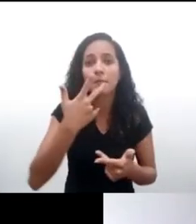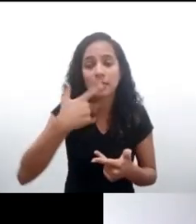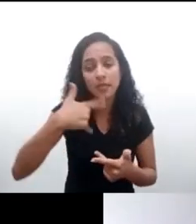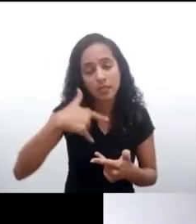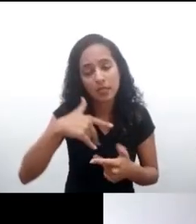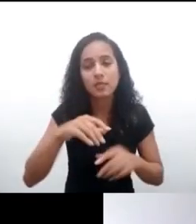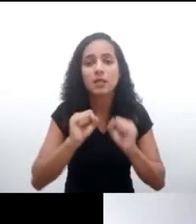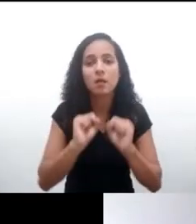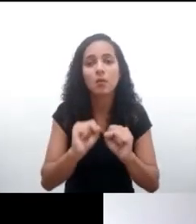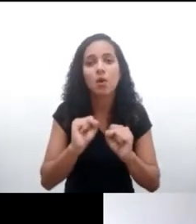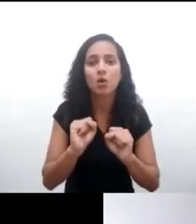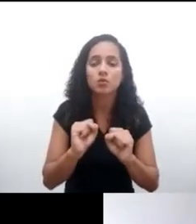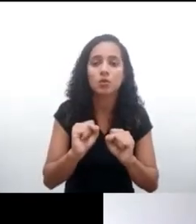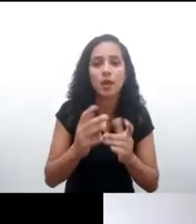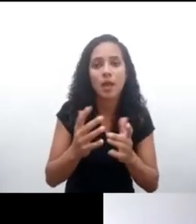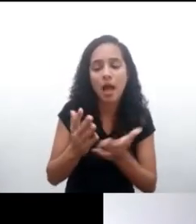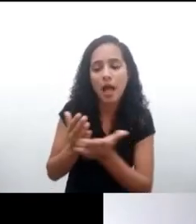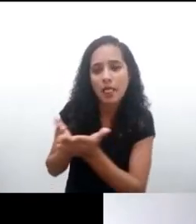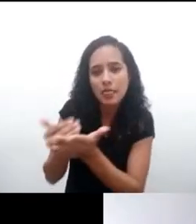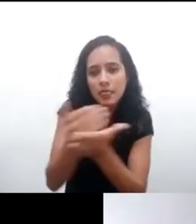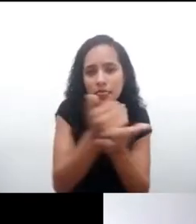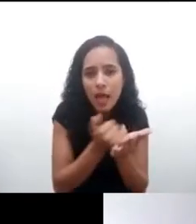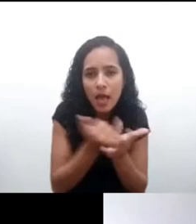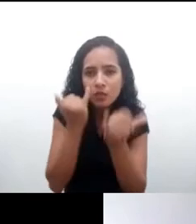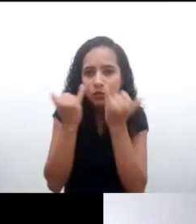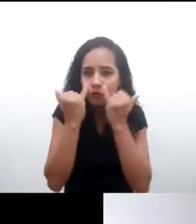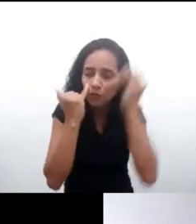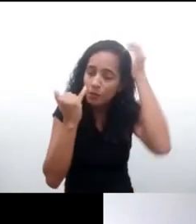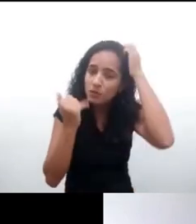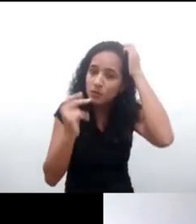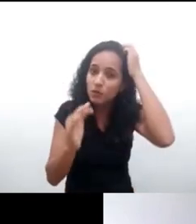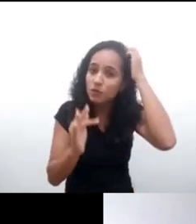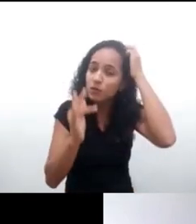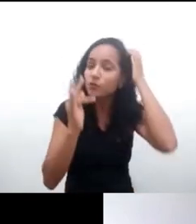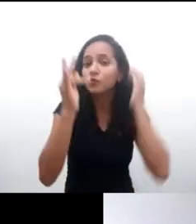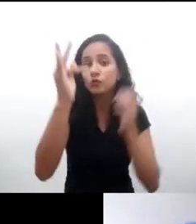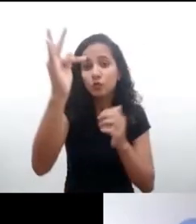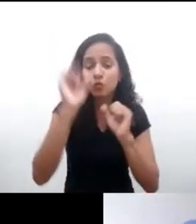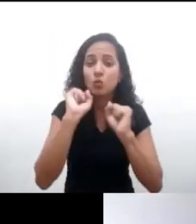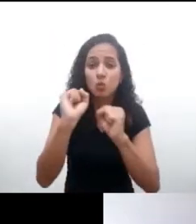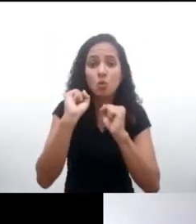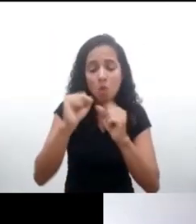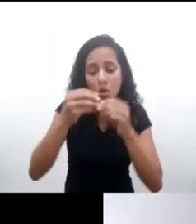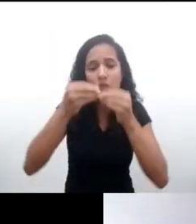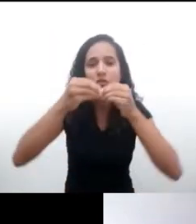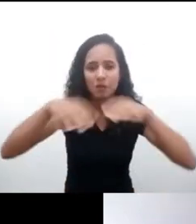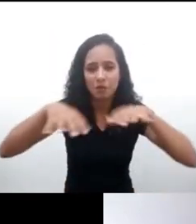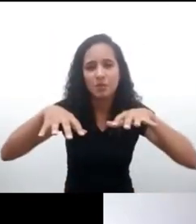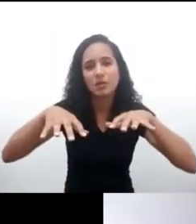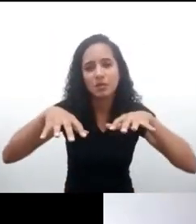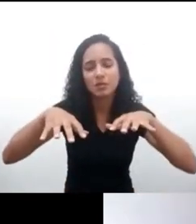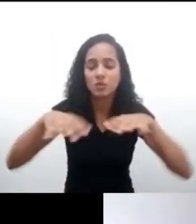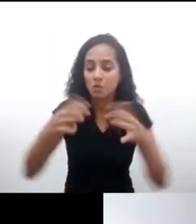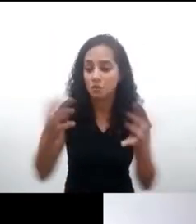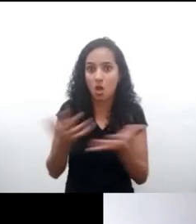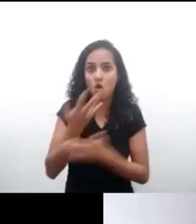consentir para la recolección de datos y uso de datos que en el futuro pueden perjudicarlos y